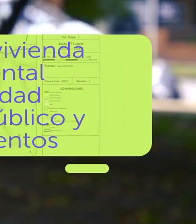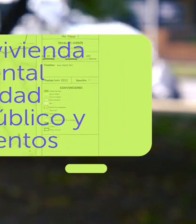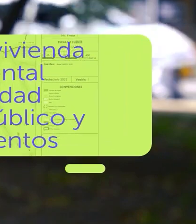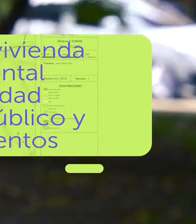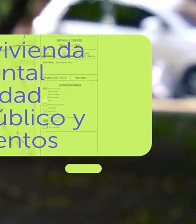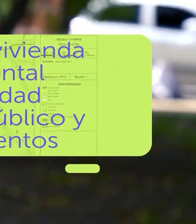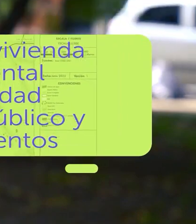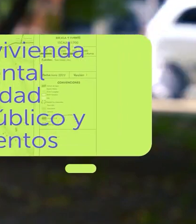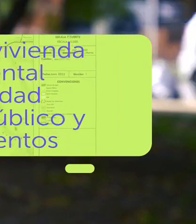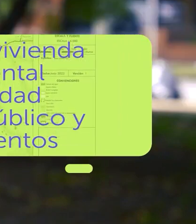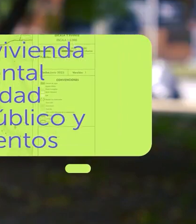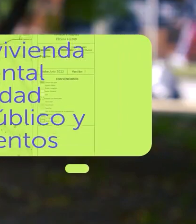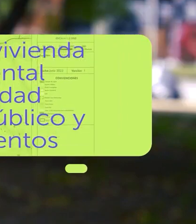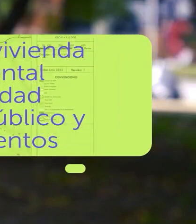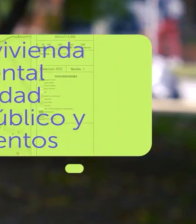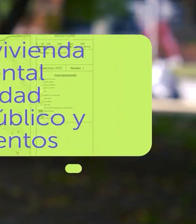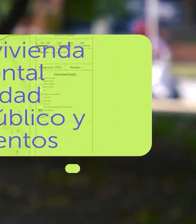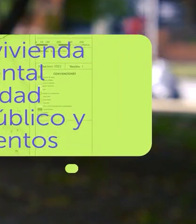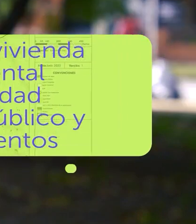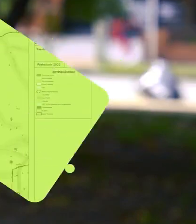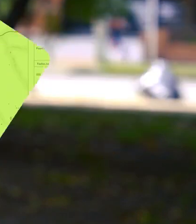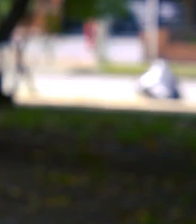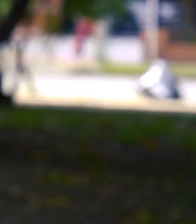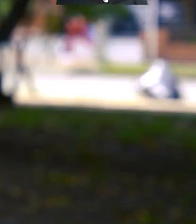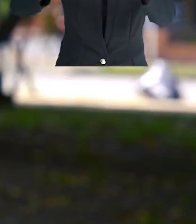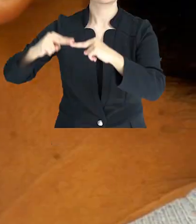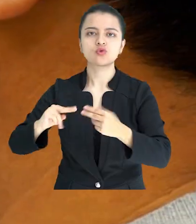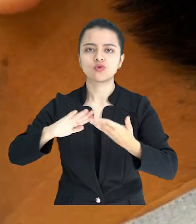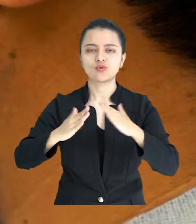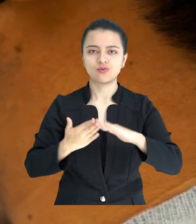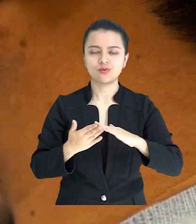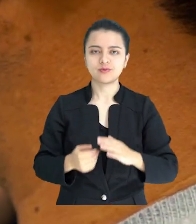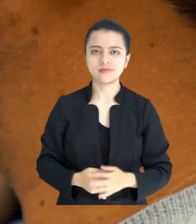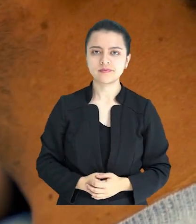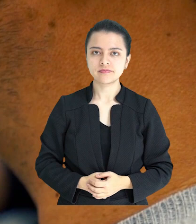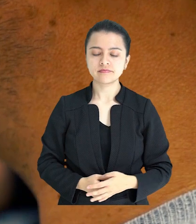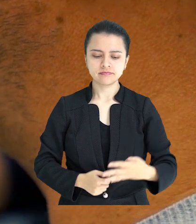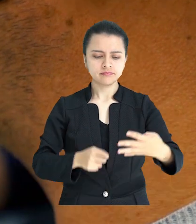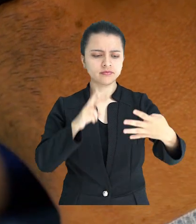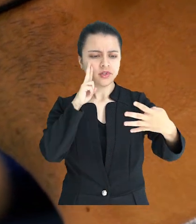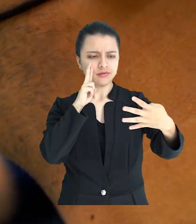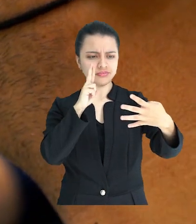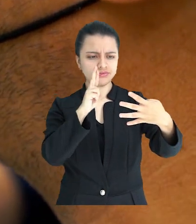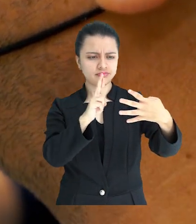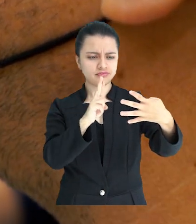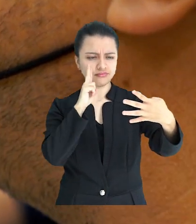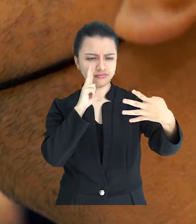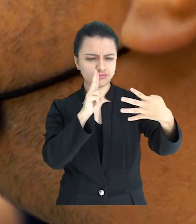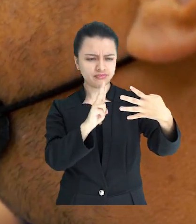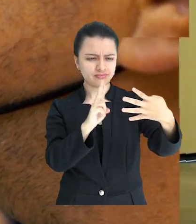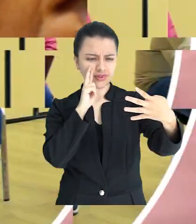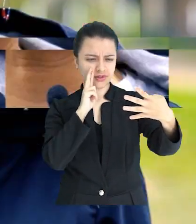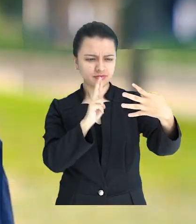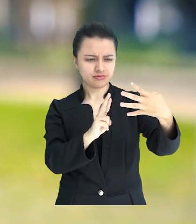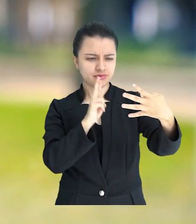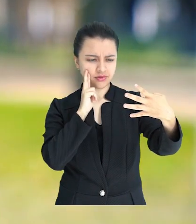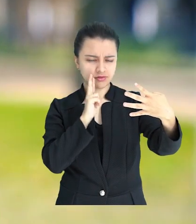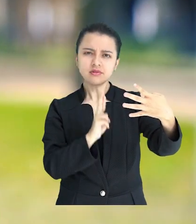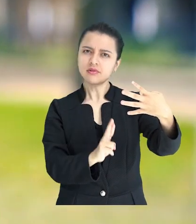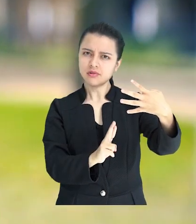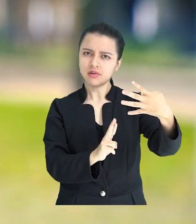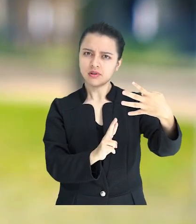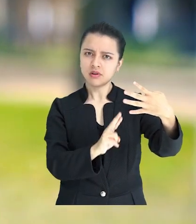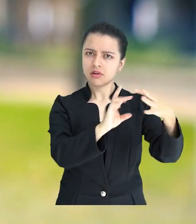el tema ambiental, el tema de movilidad y el tema de espacio público y equipamientos. Además de la revisión de los cuatro pilares integrados en la